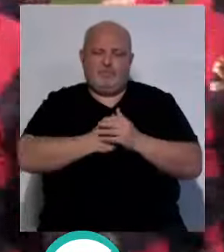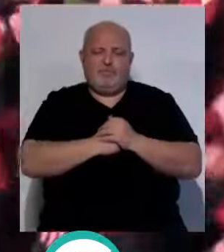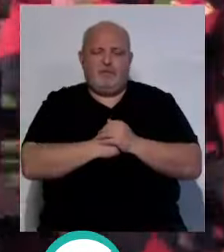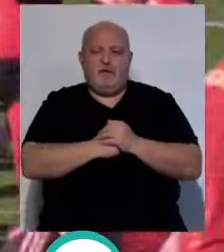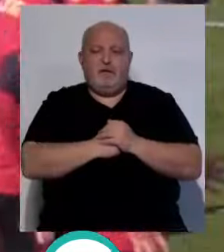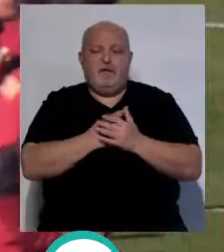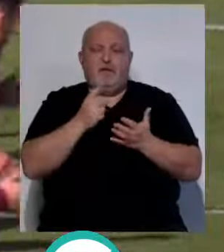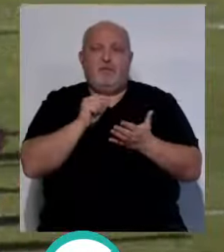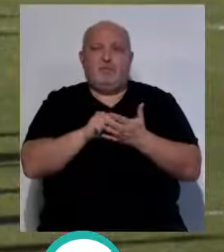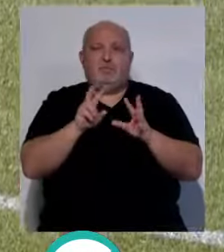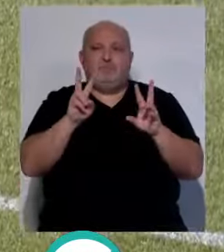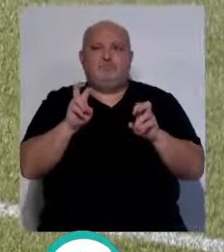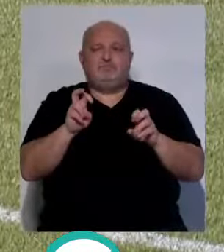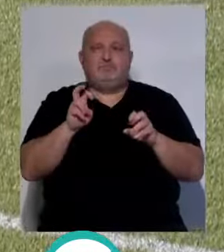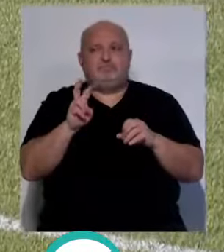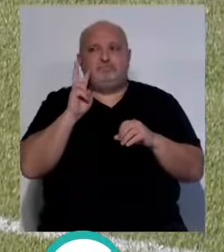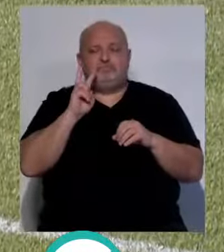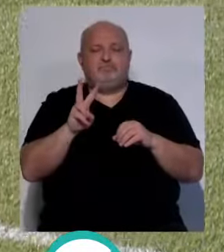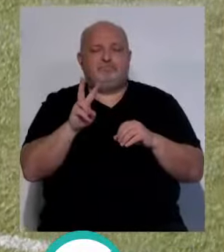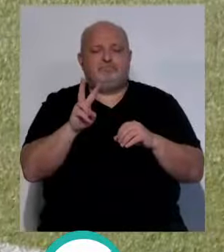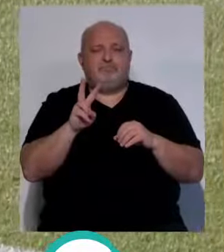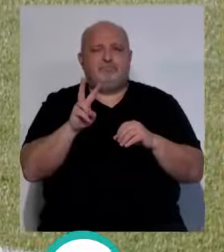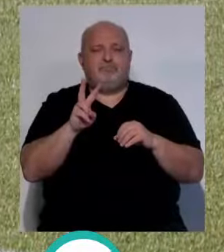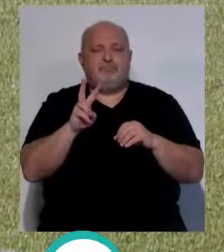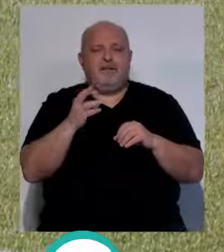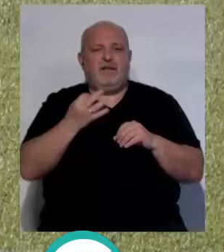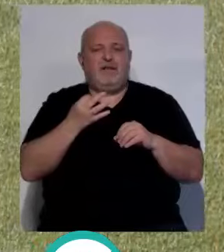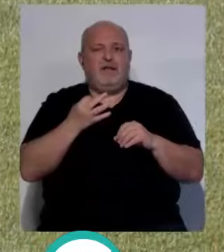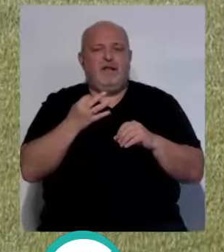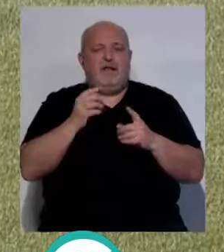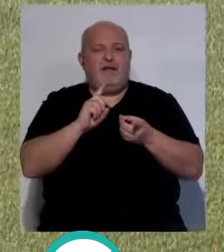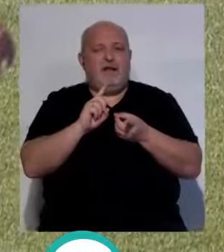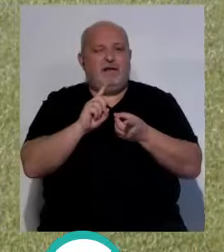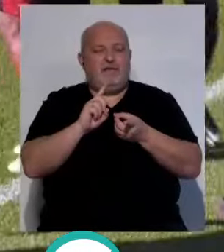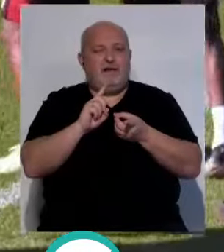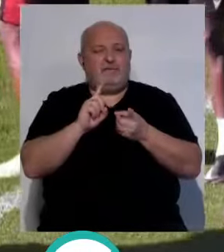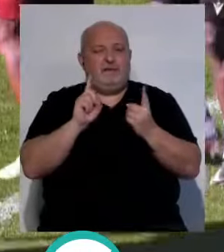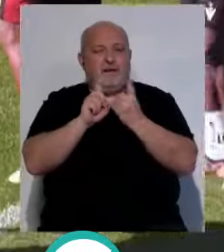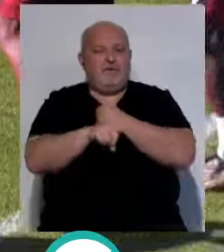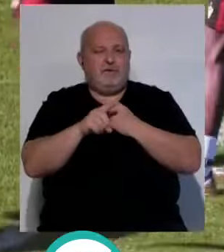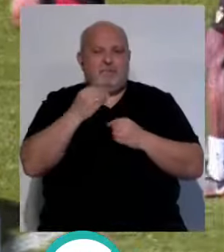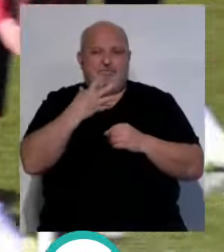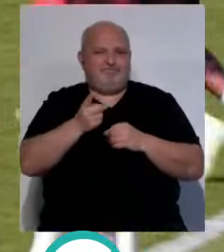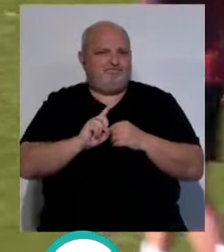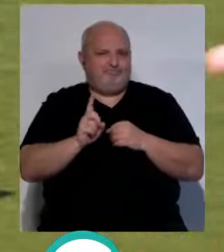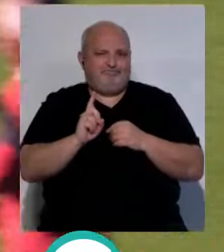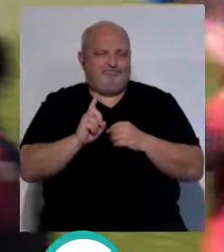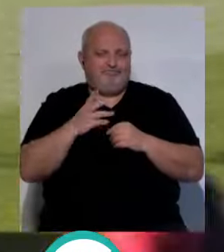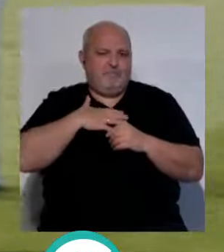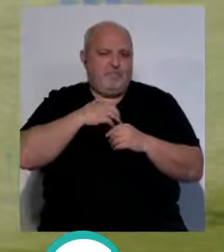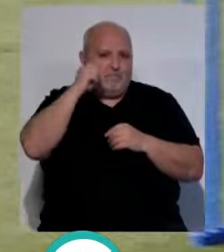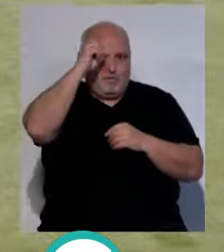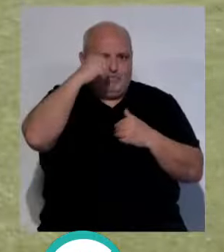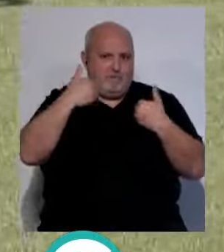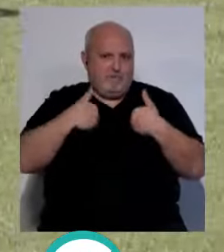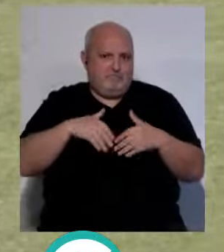un punto también que me llamó la atención es que los cambios para mí no se hicieron bien. Mi opinión particular,